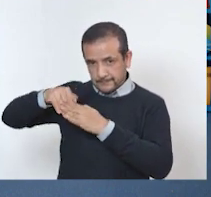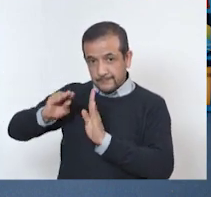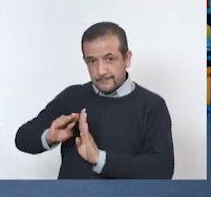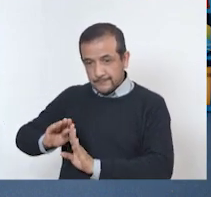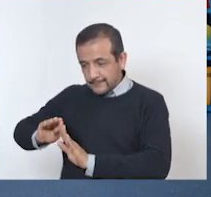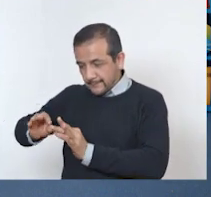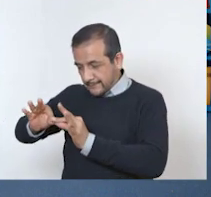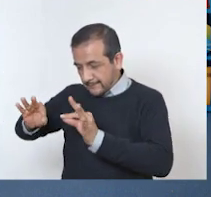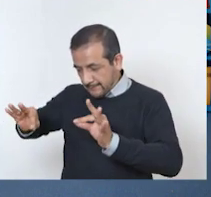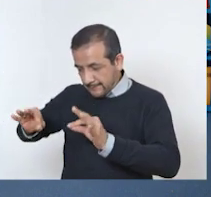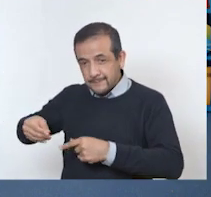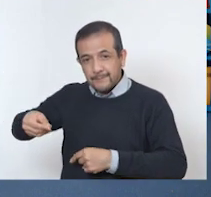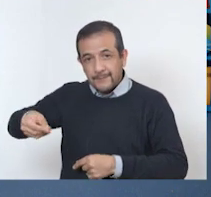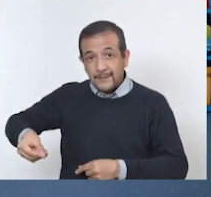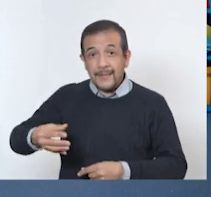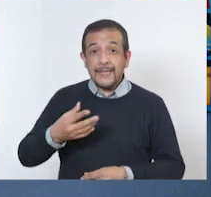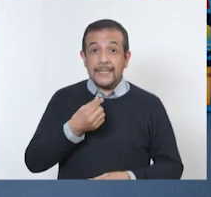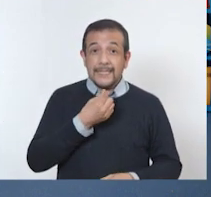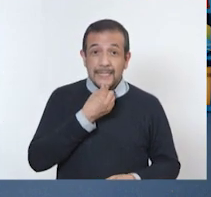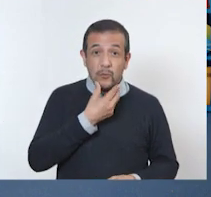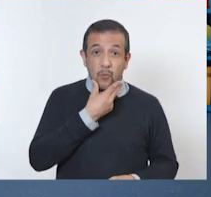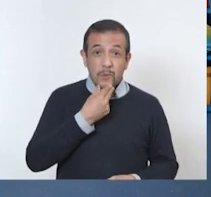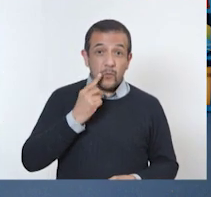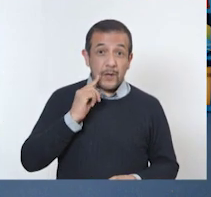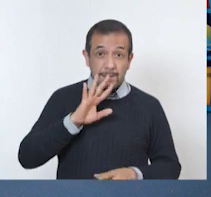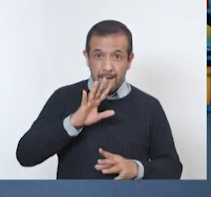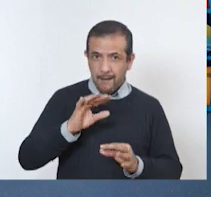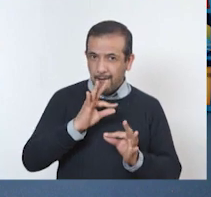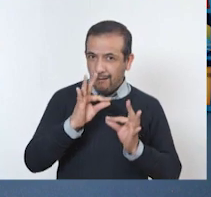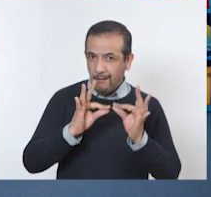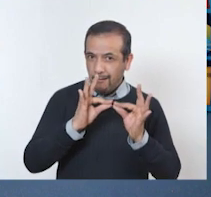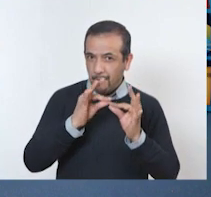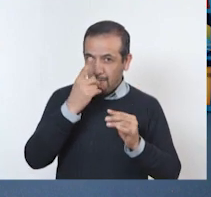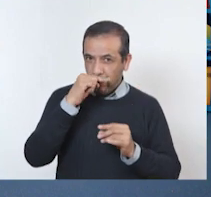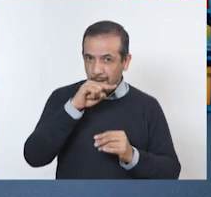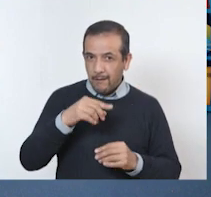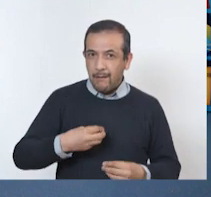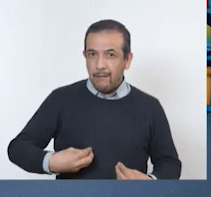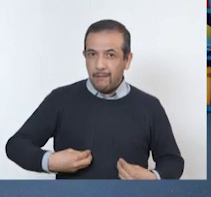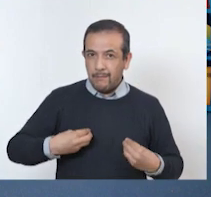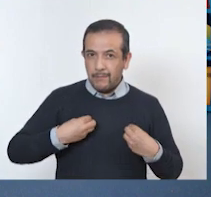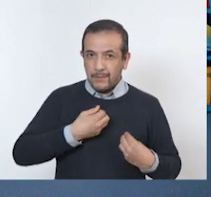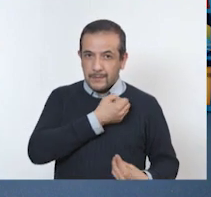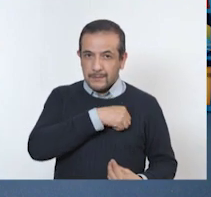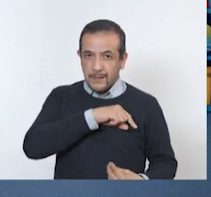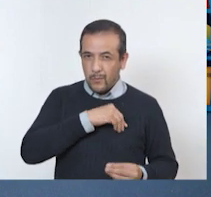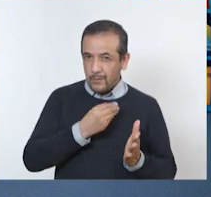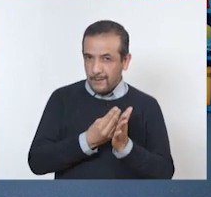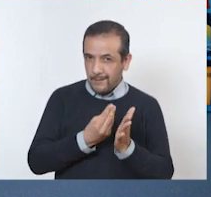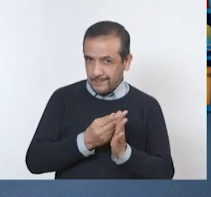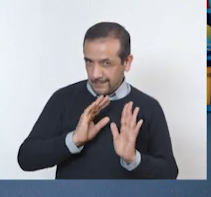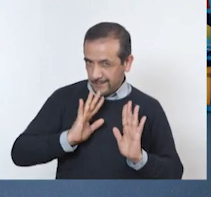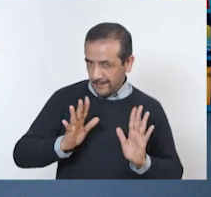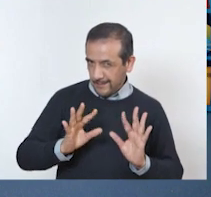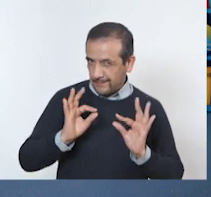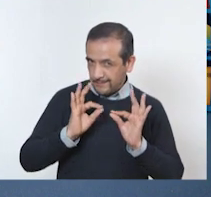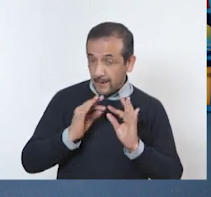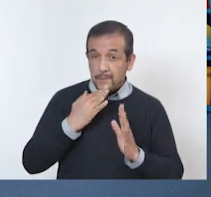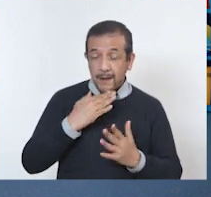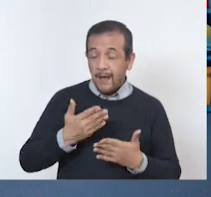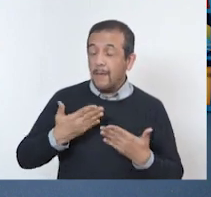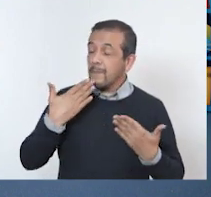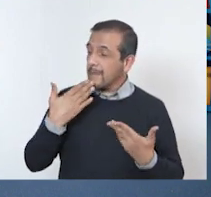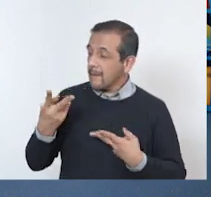Y ahora sí, niñas y niños, ¿están listos para comenzar con esta sesión de vida saludable? ¿Sí? Pues para eso le damos la bienvenida